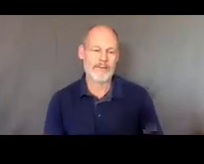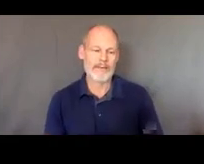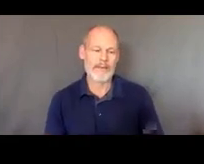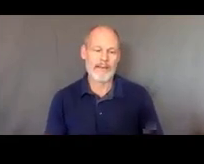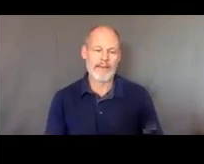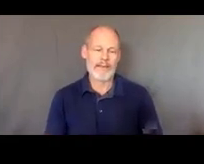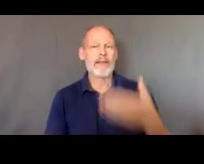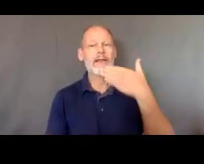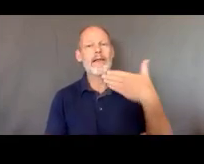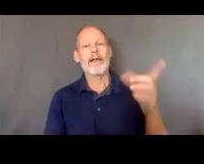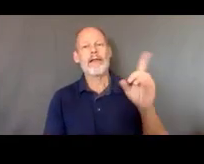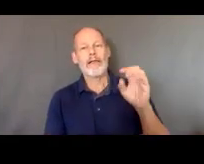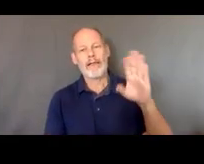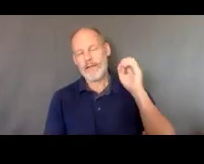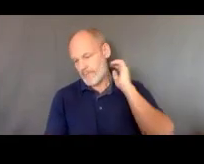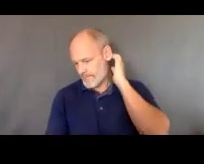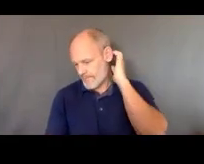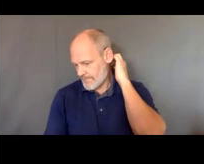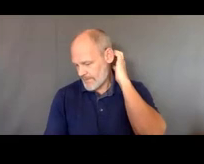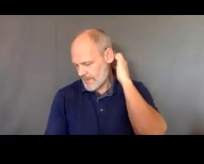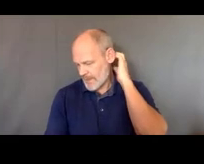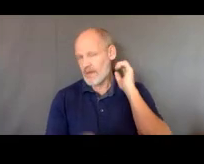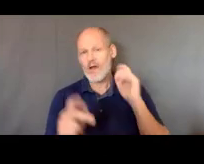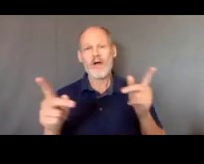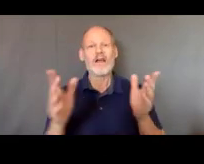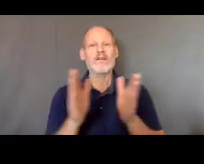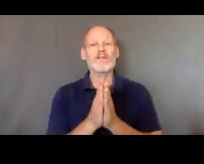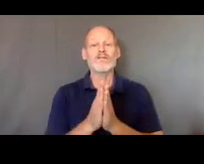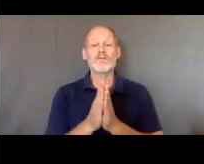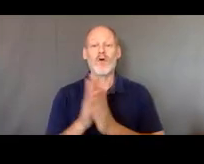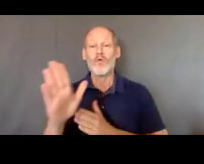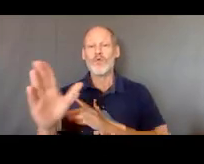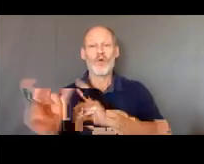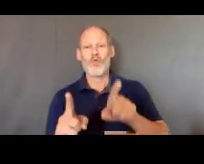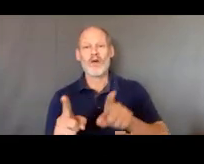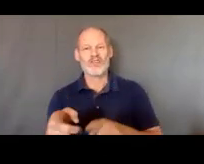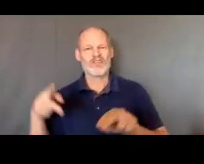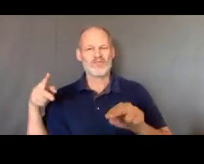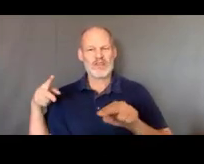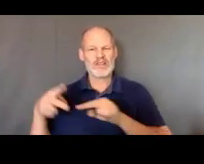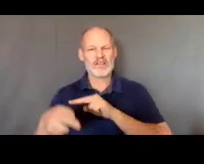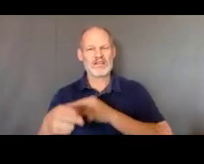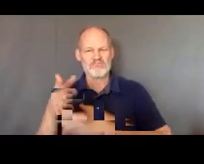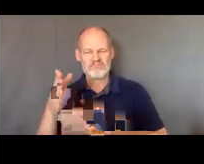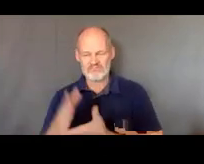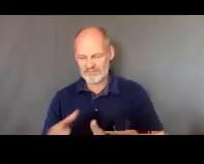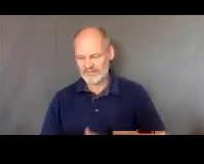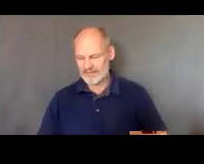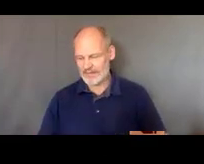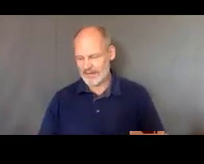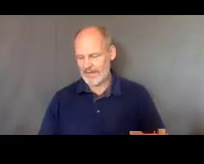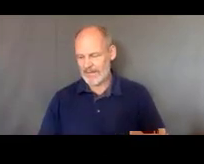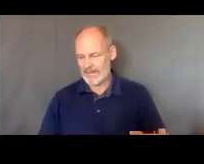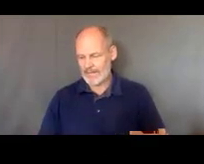bueno entonces voy a poner fin a las preguntas y